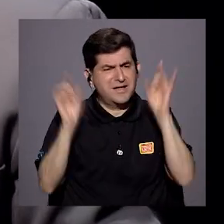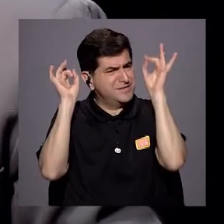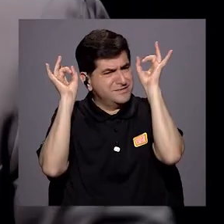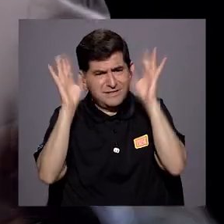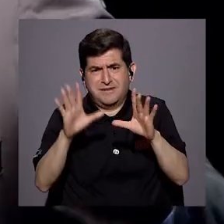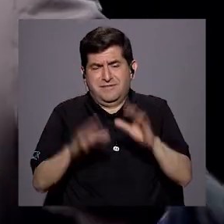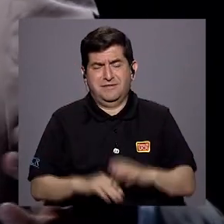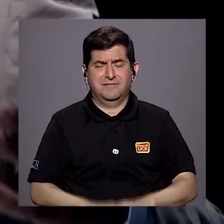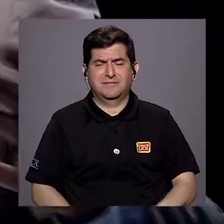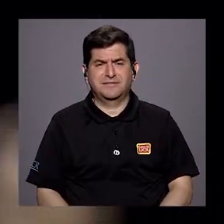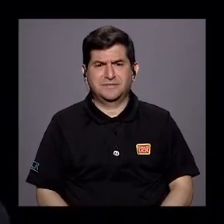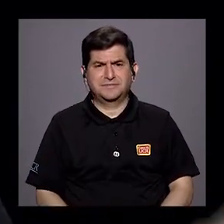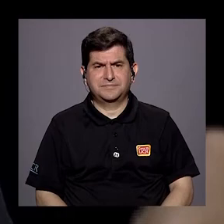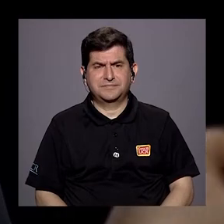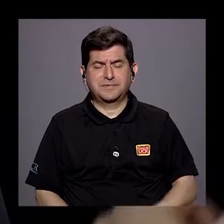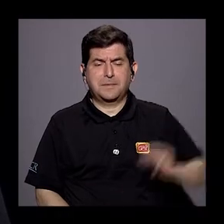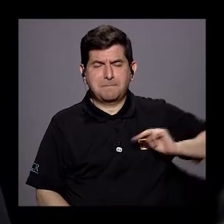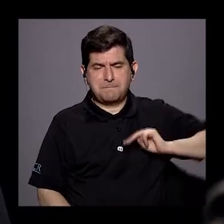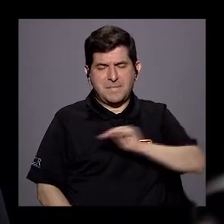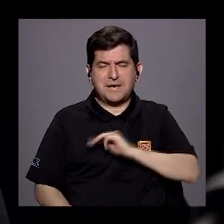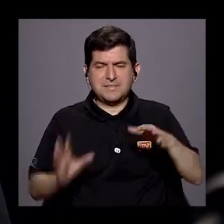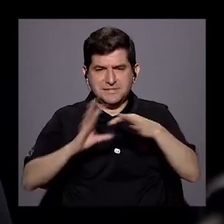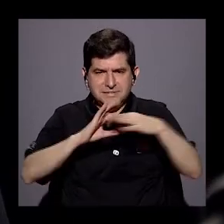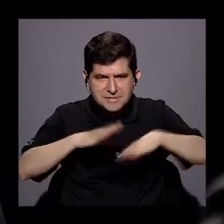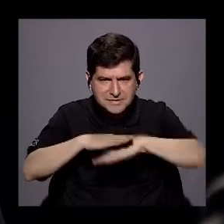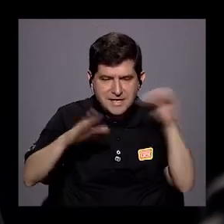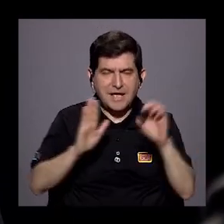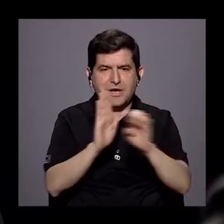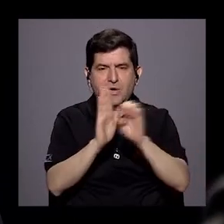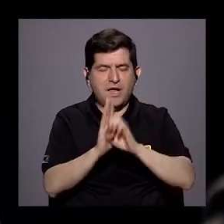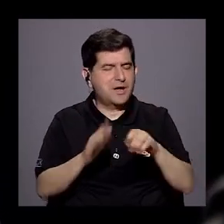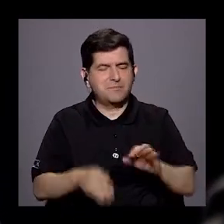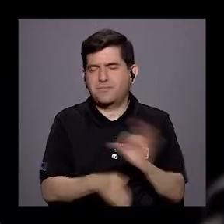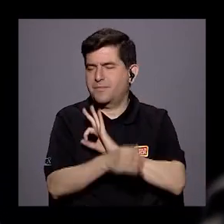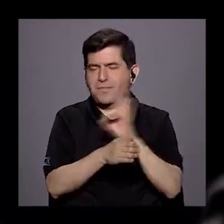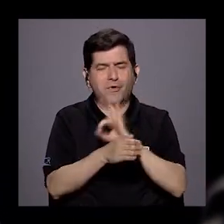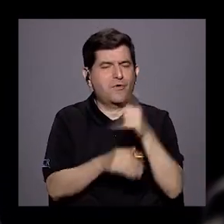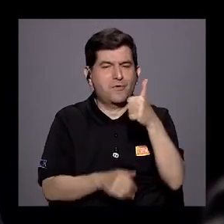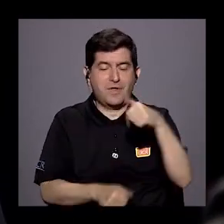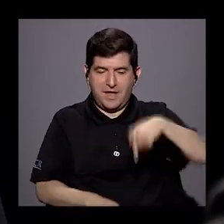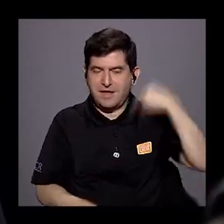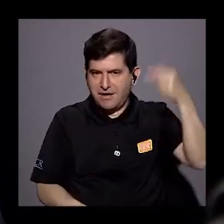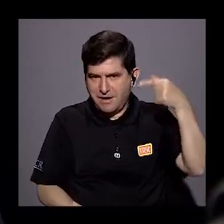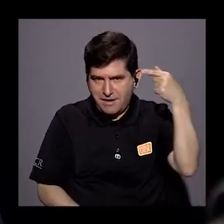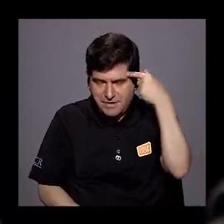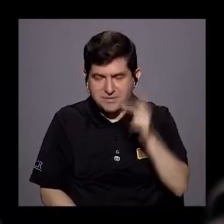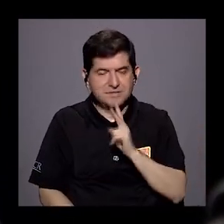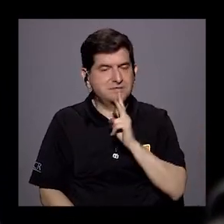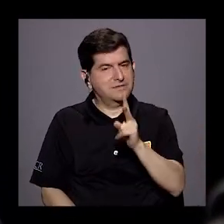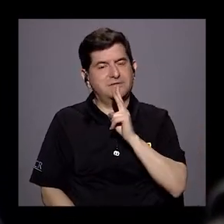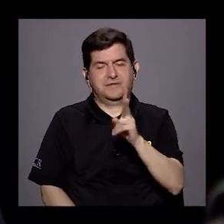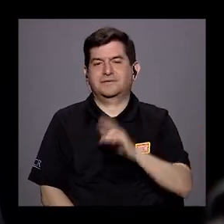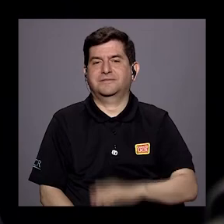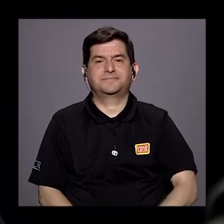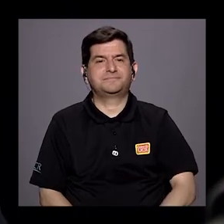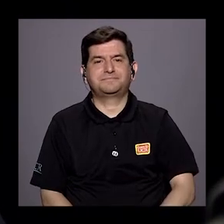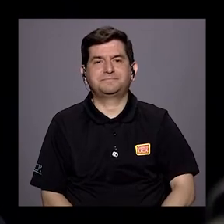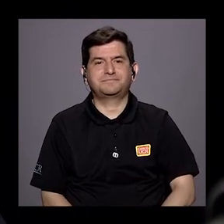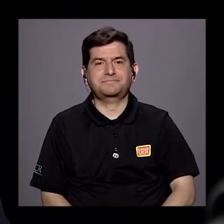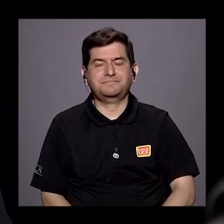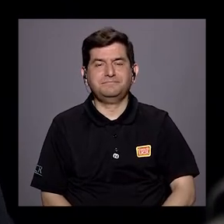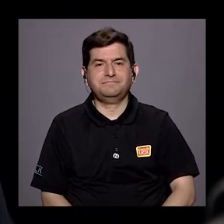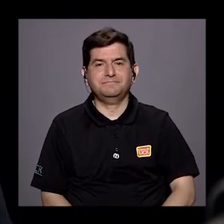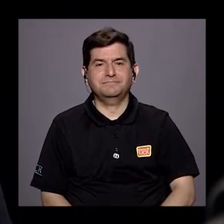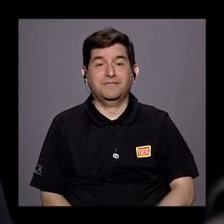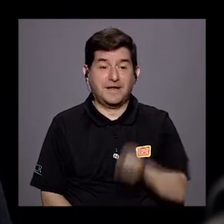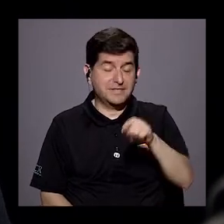una barbaridad. Hágame el favor. Bueno, la Cancillería ha sido un ejemplo de ineficiencia en esta administración. Realmente extraordinaria, ¿verdad? Es decir,